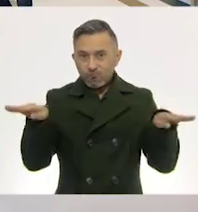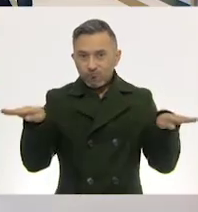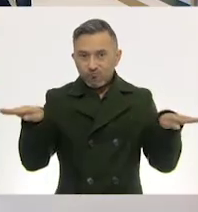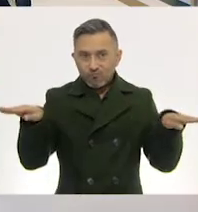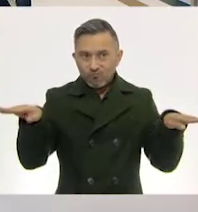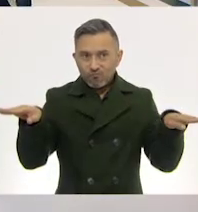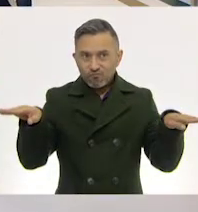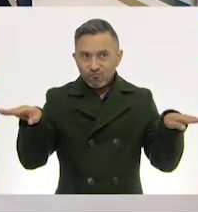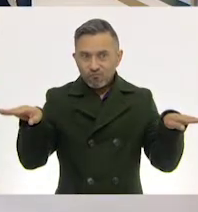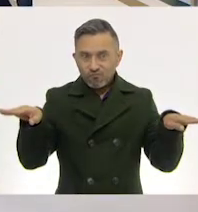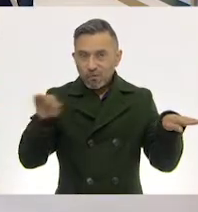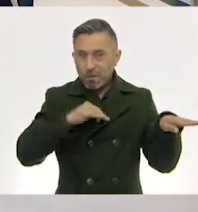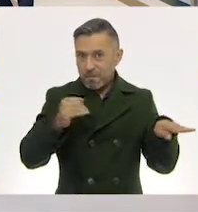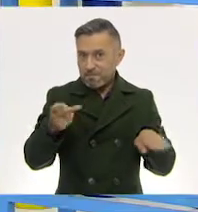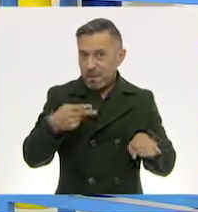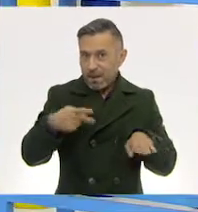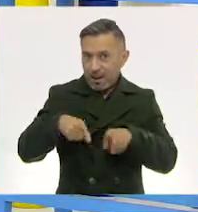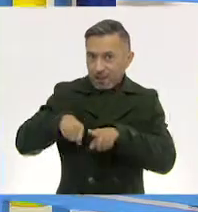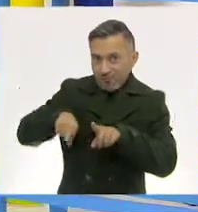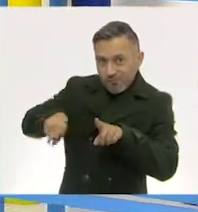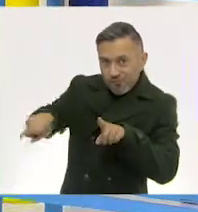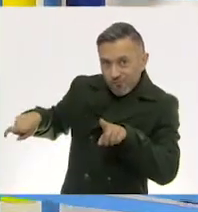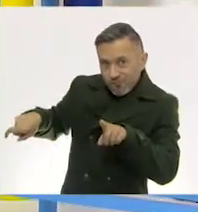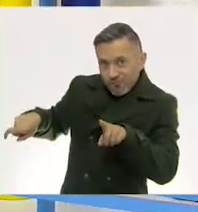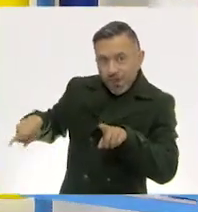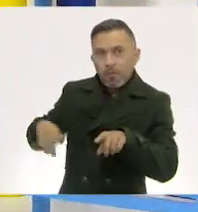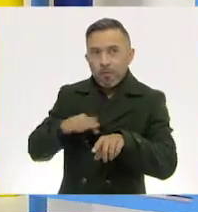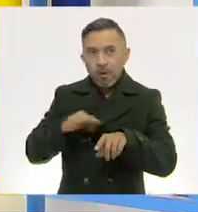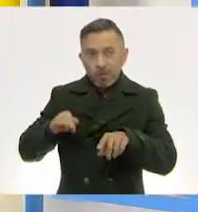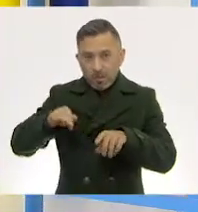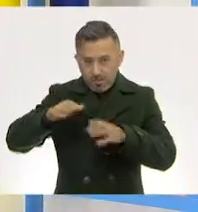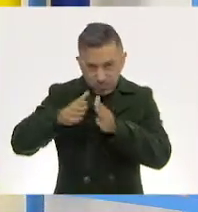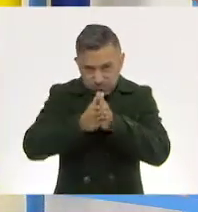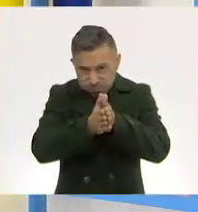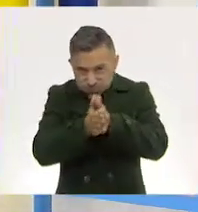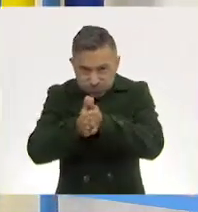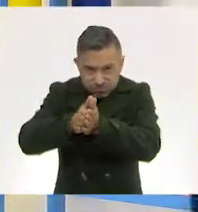pies, pero... Ajá, también. ...puedo imaginarme que sí. Y vuela, ¿no? Y los avientan.